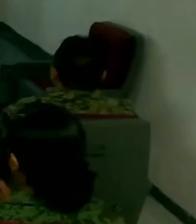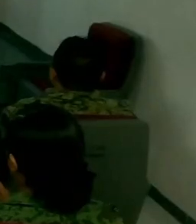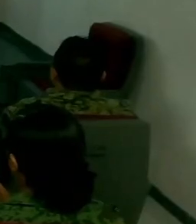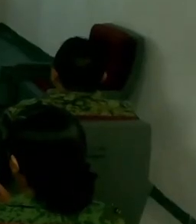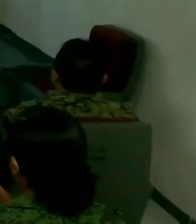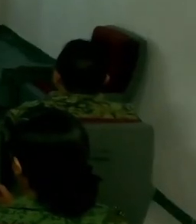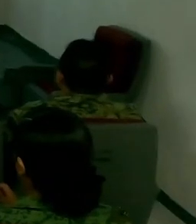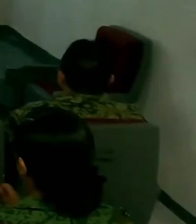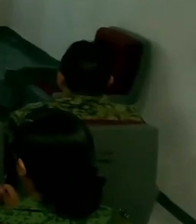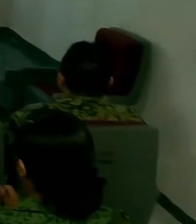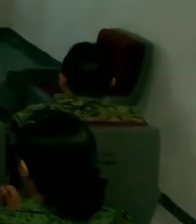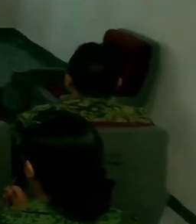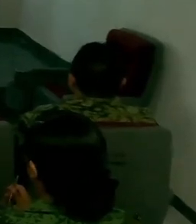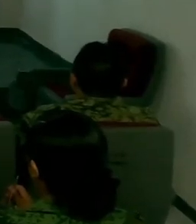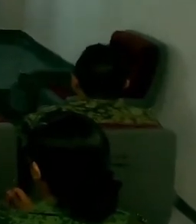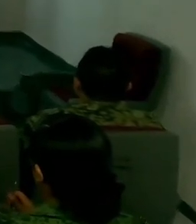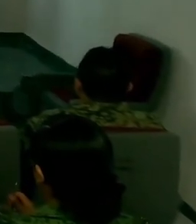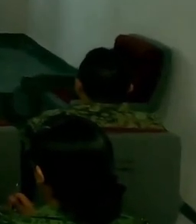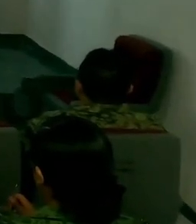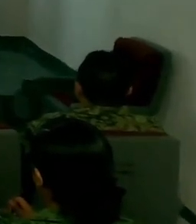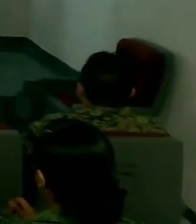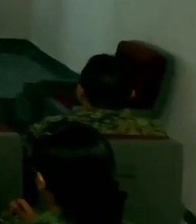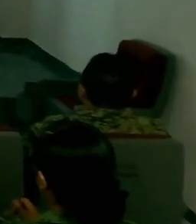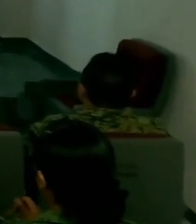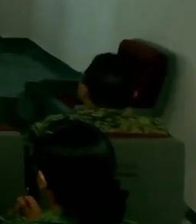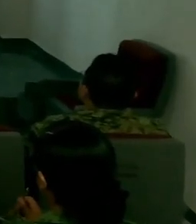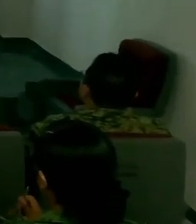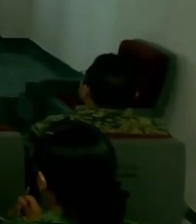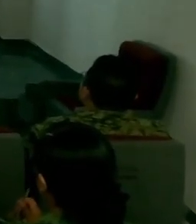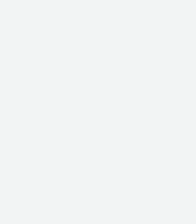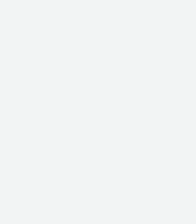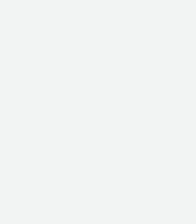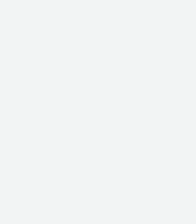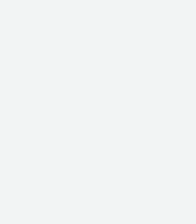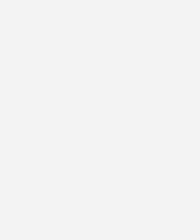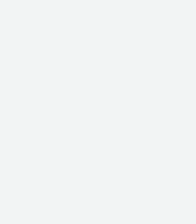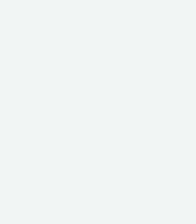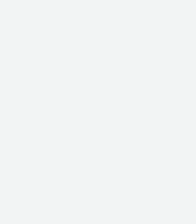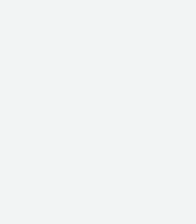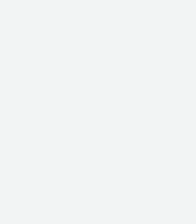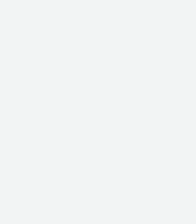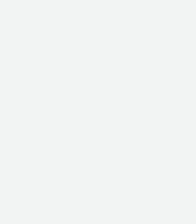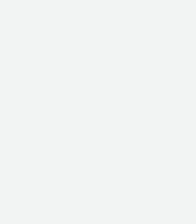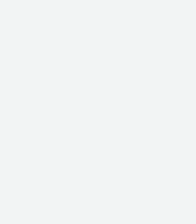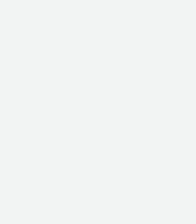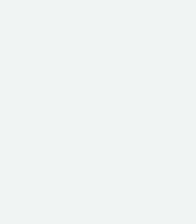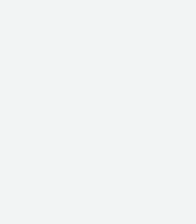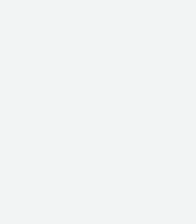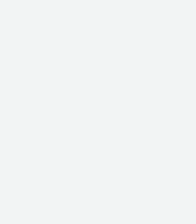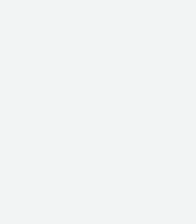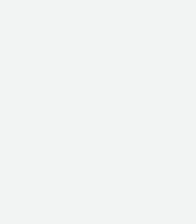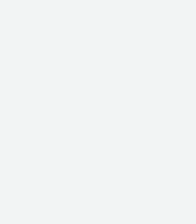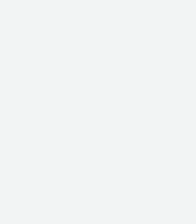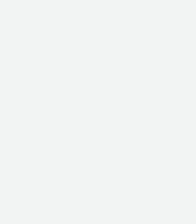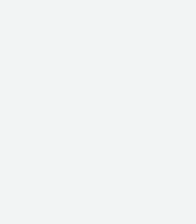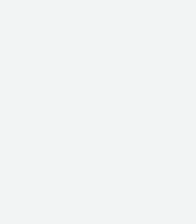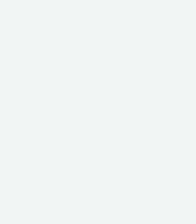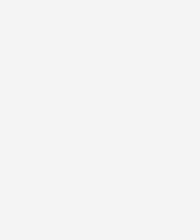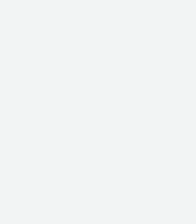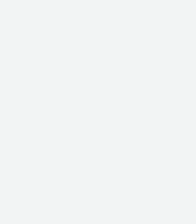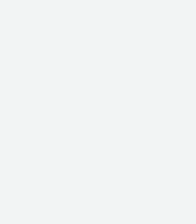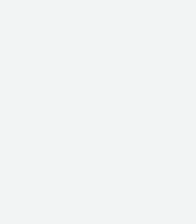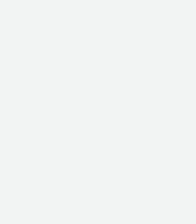Por lo que respecta a la capacitación del personal de la industria militar, se han celebrado 13 convenios de colaboración con instituciones